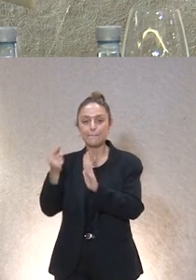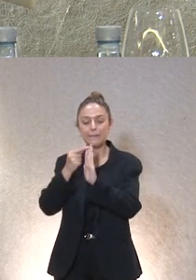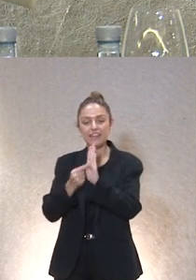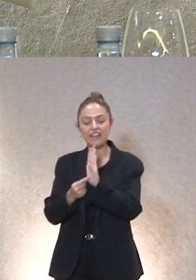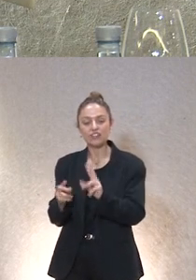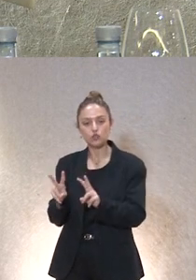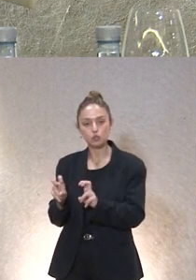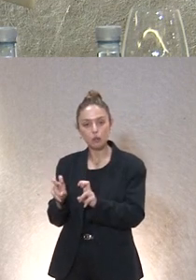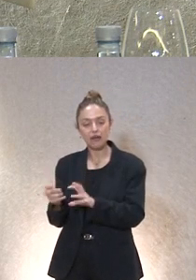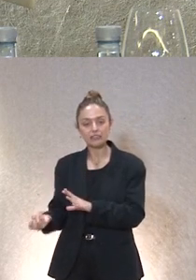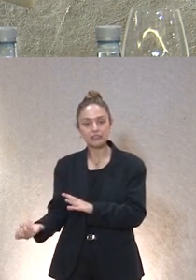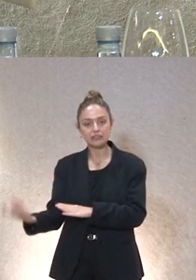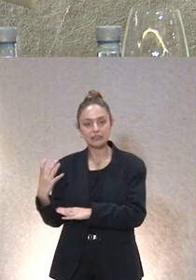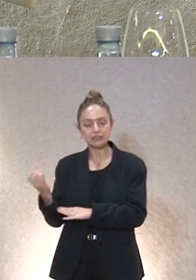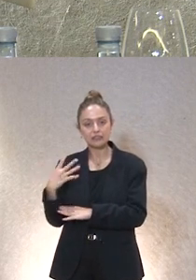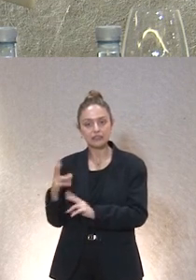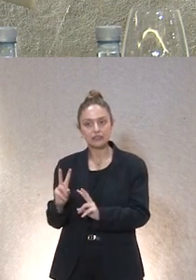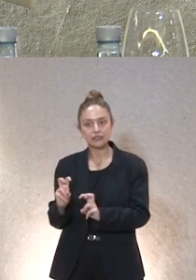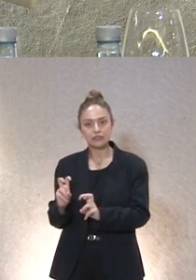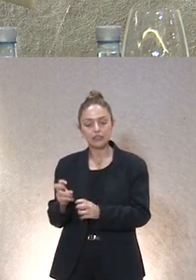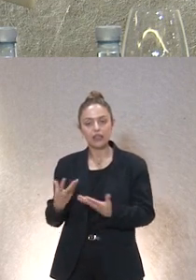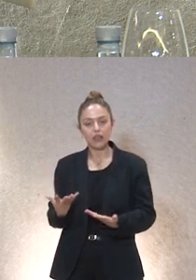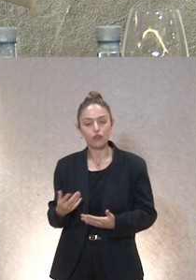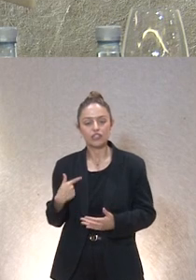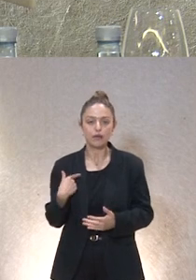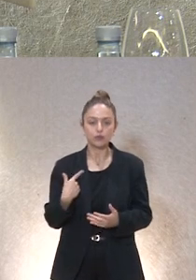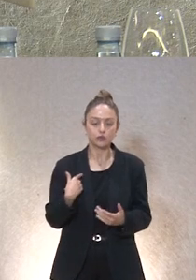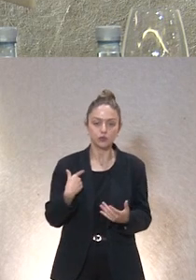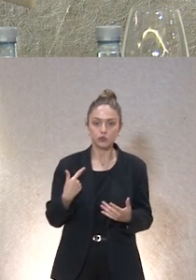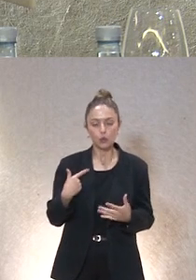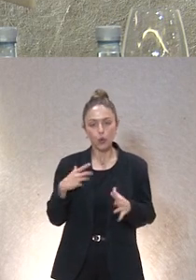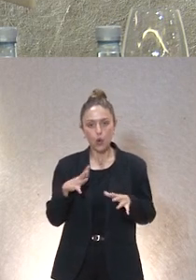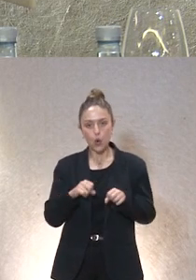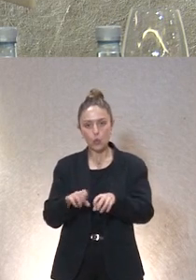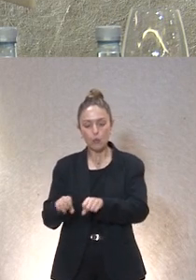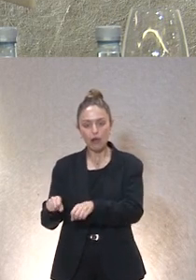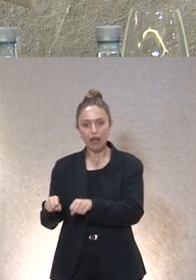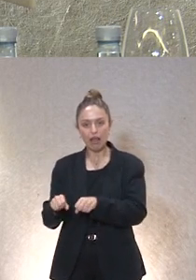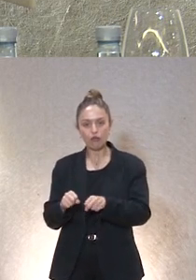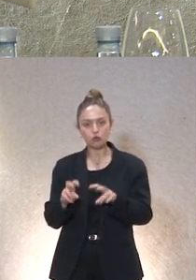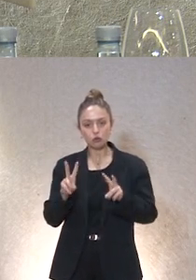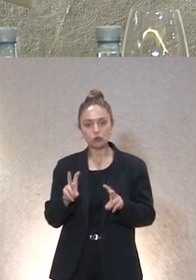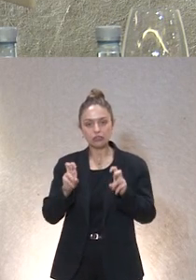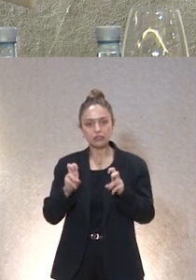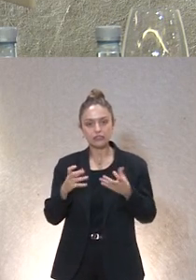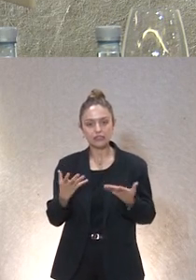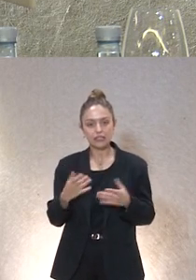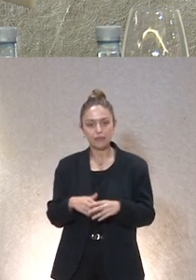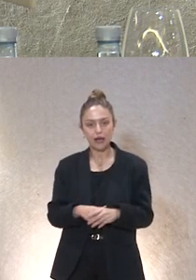con lo cual bueno estamos digamos que muy distraídos en el tema no